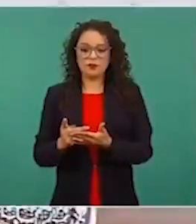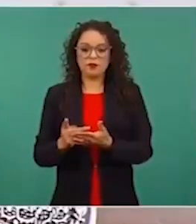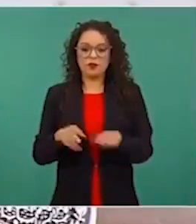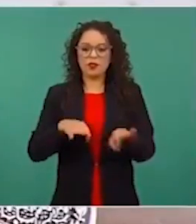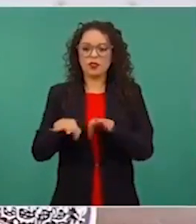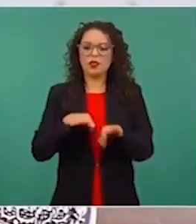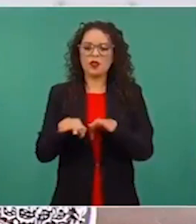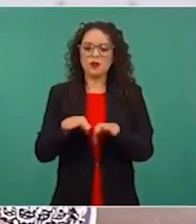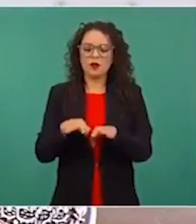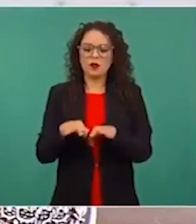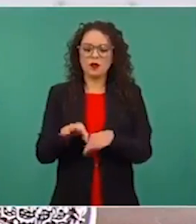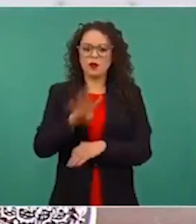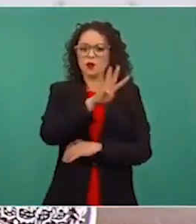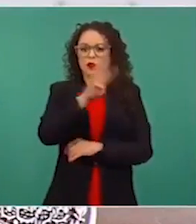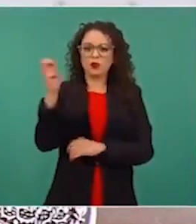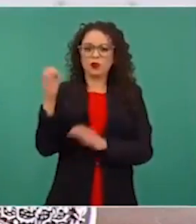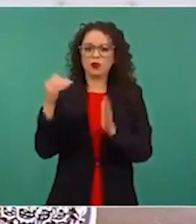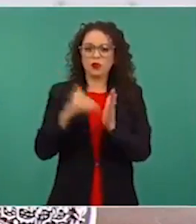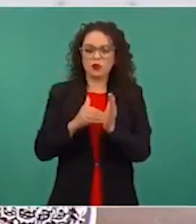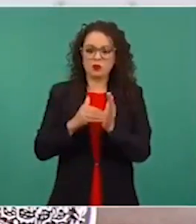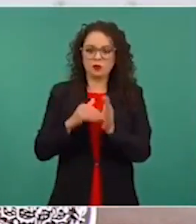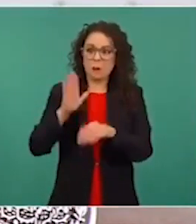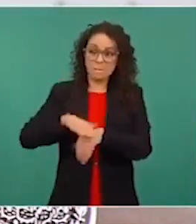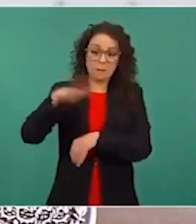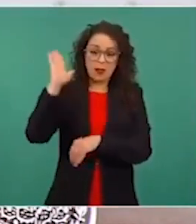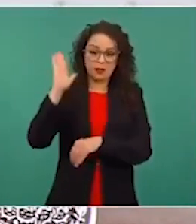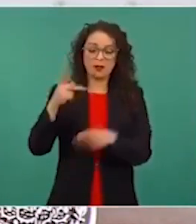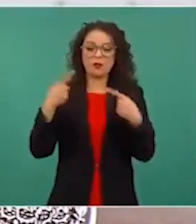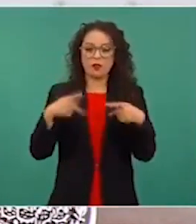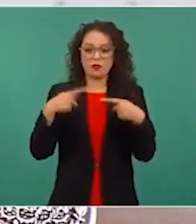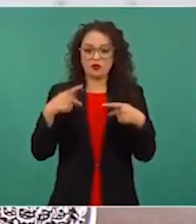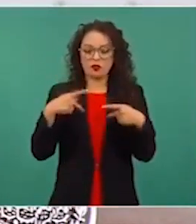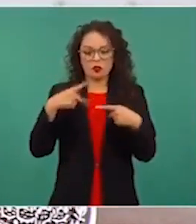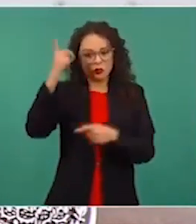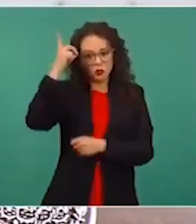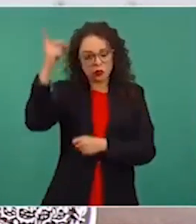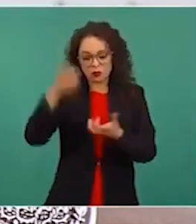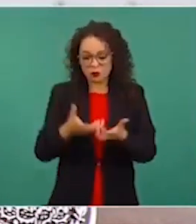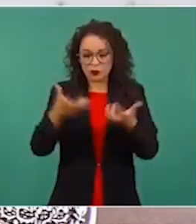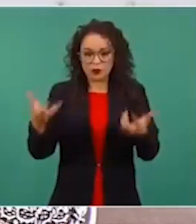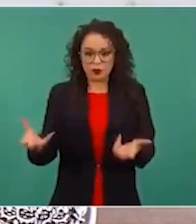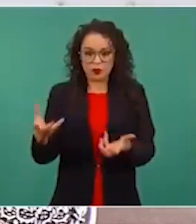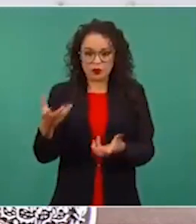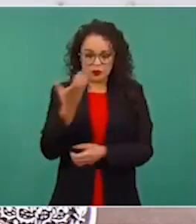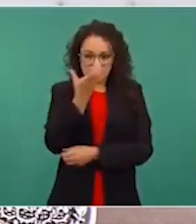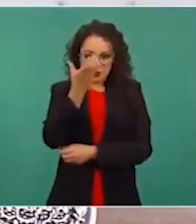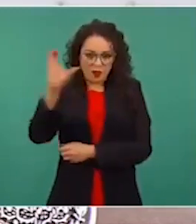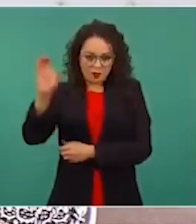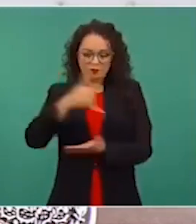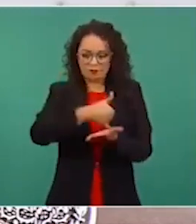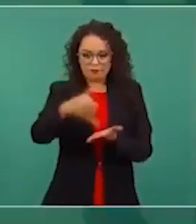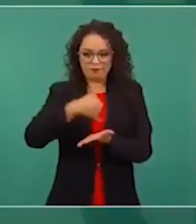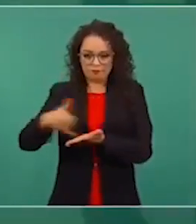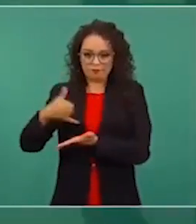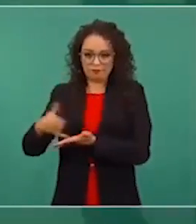400 mil campesinos, pequeños propietarios, ejidatarios y